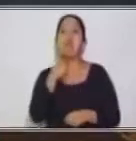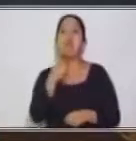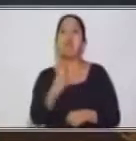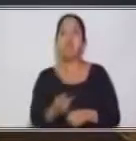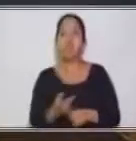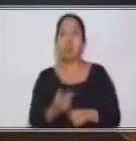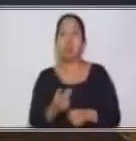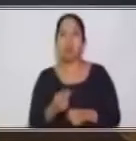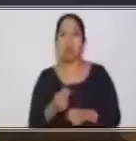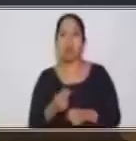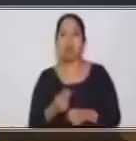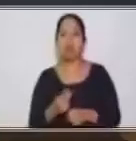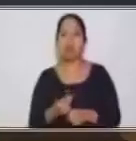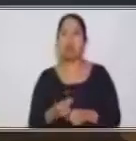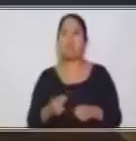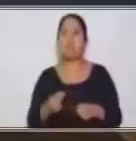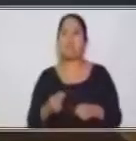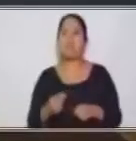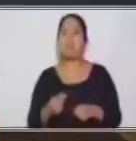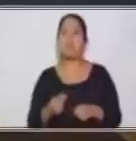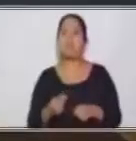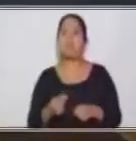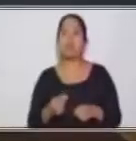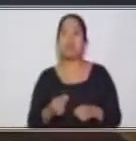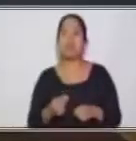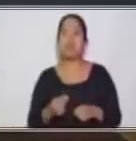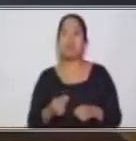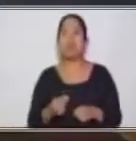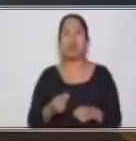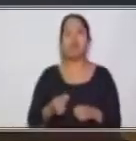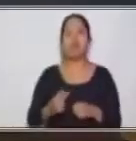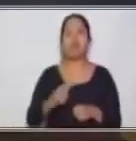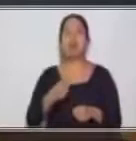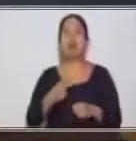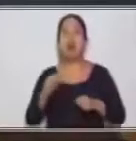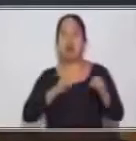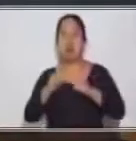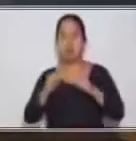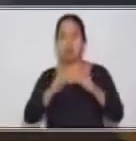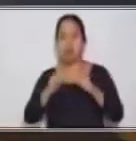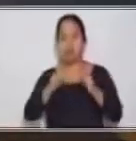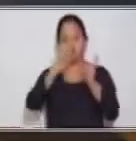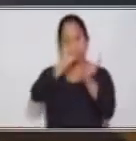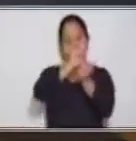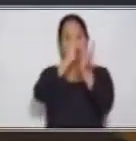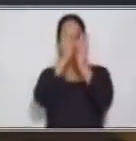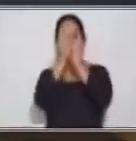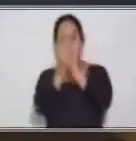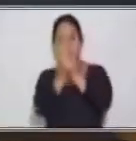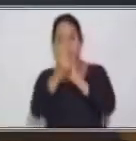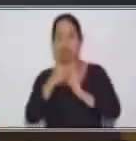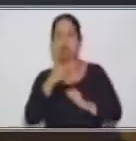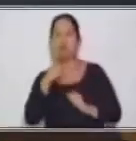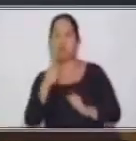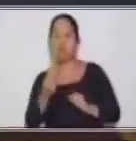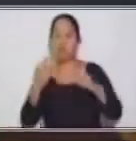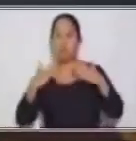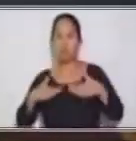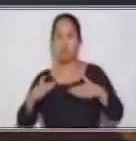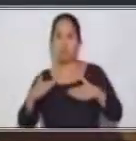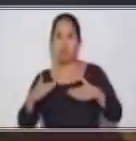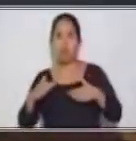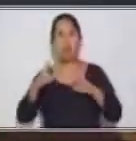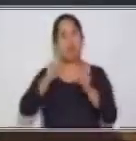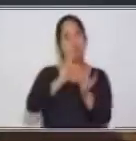objeto de primero, prácticamente volviendo todo a la forma inversa, prácticamente esa oración gramática